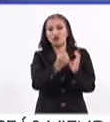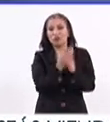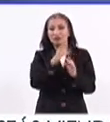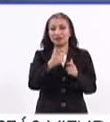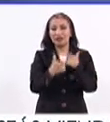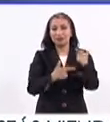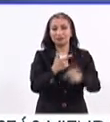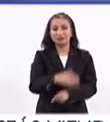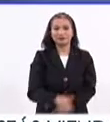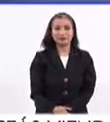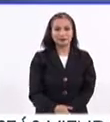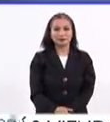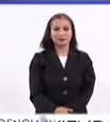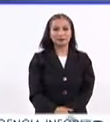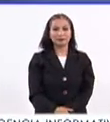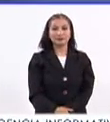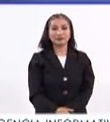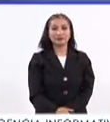generaciones.